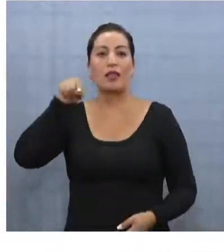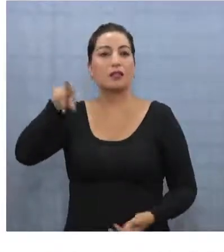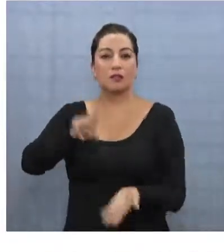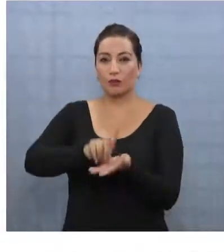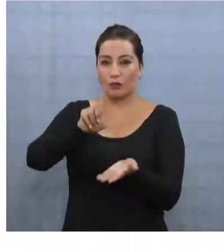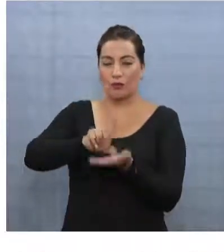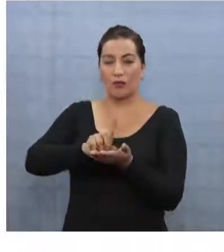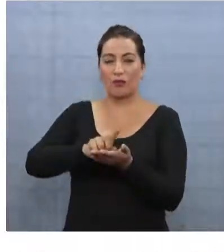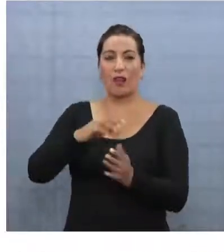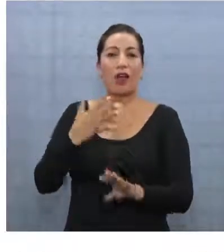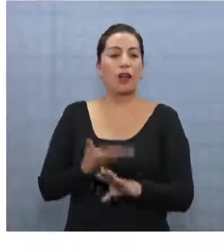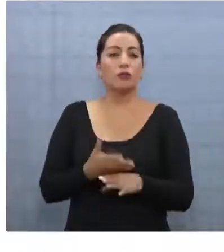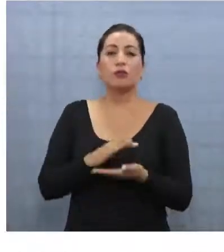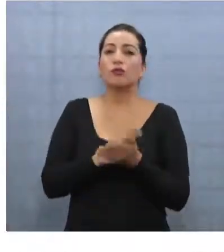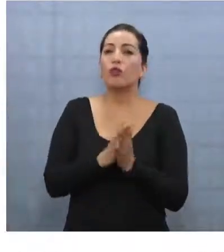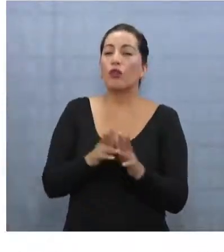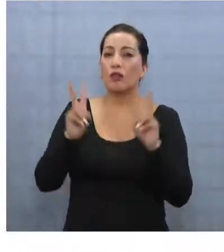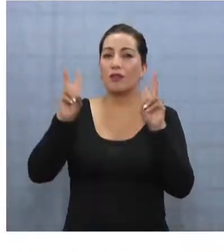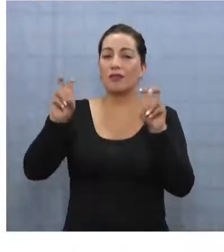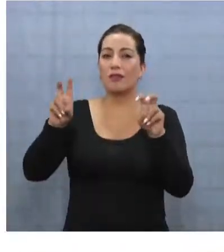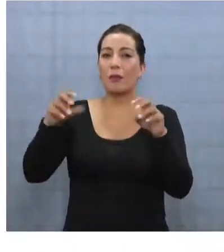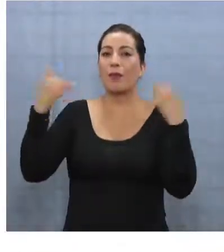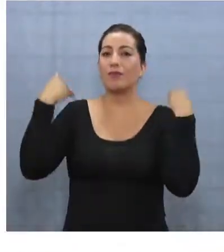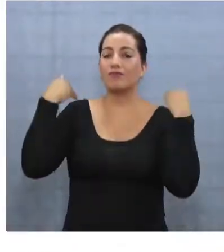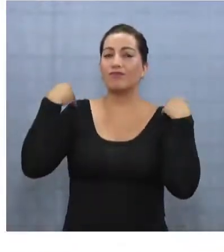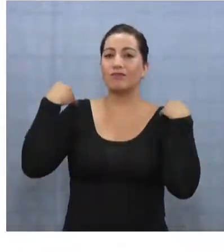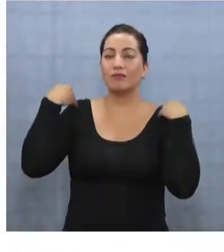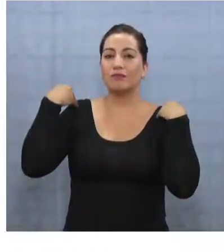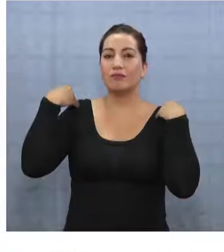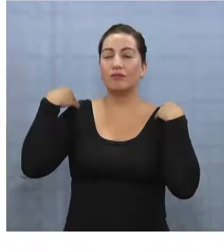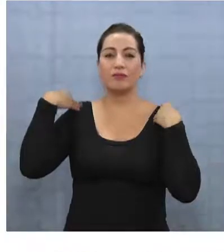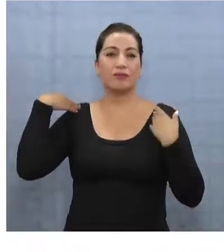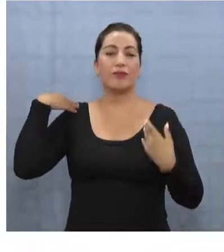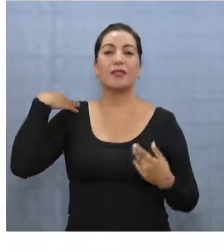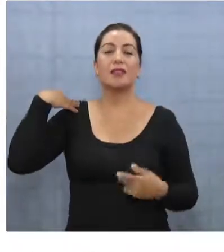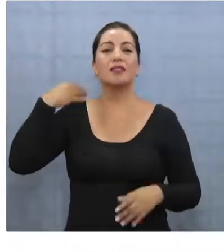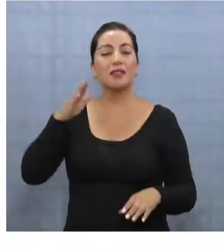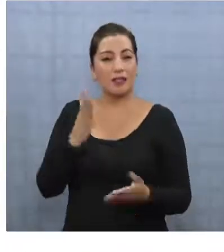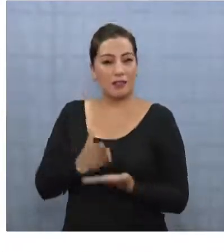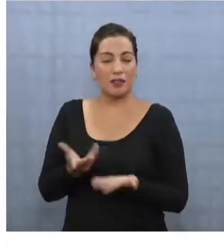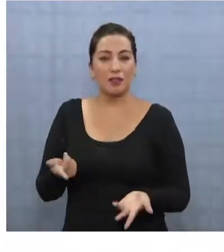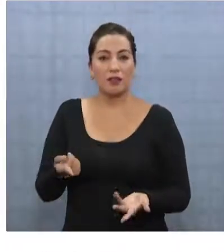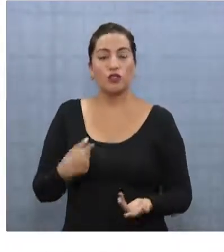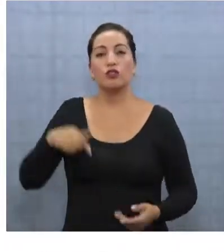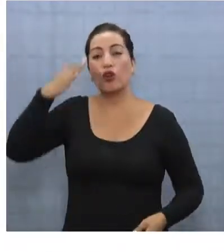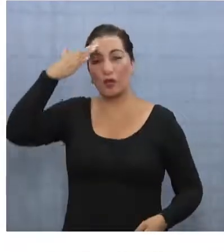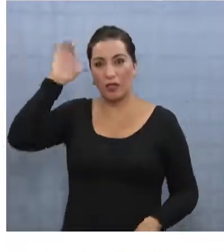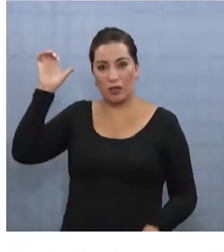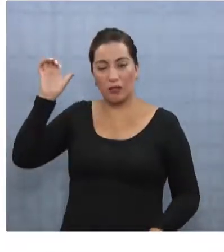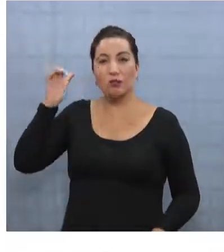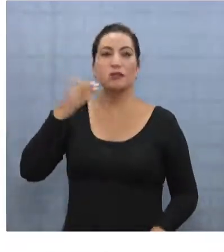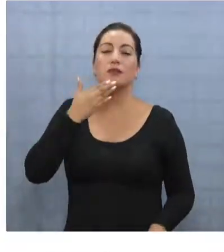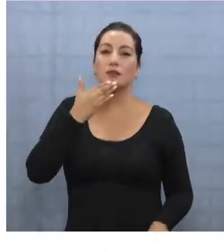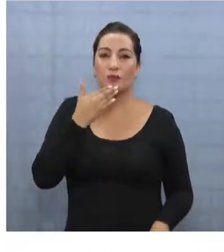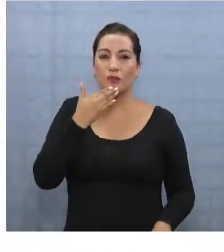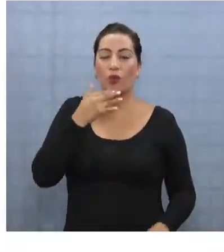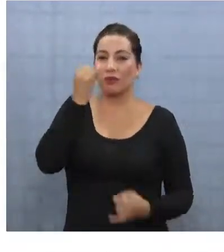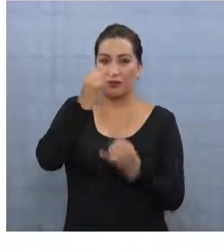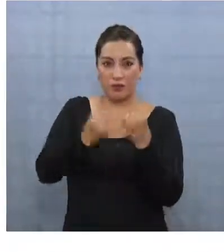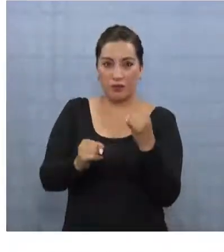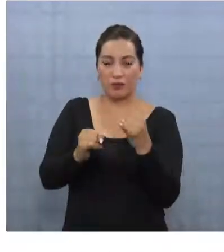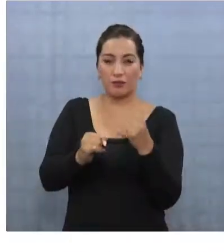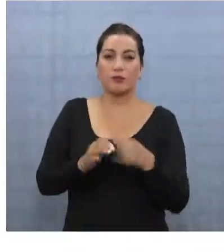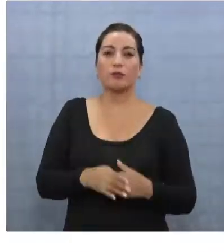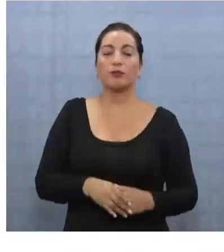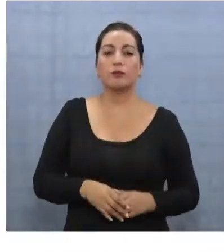es un sector donde están todos los recintos deportivos, por eso el Colegio Deportivo está incerto. Y creo que va a estar incerto cuando